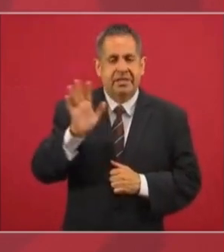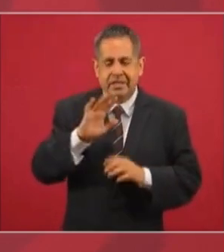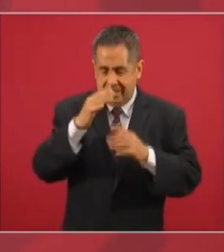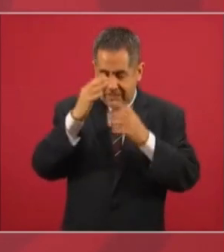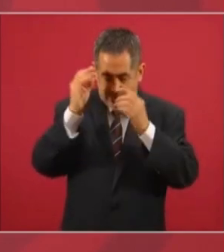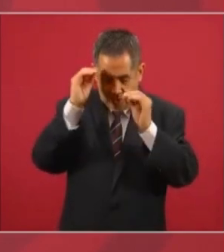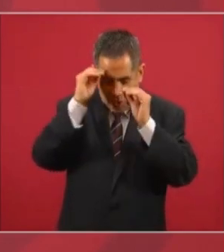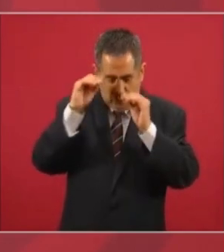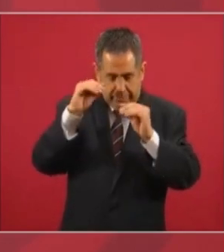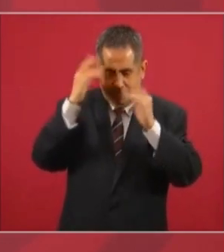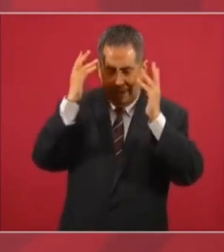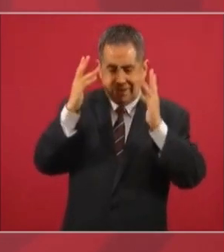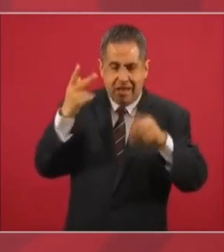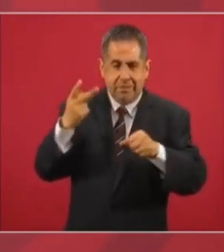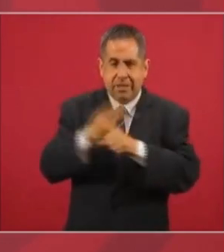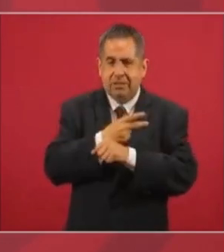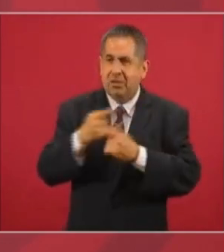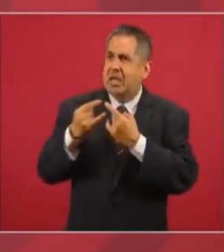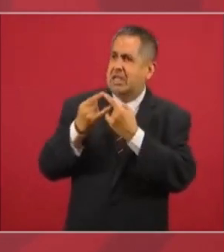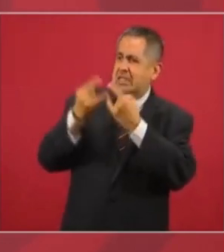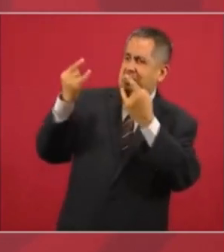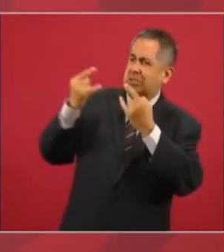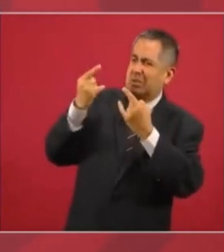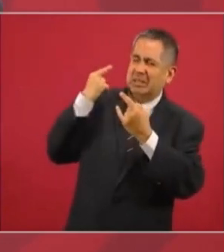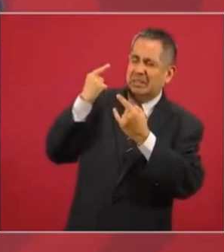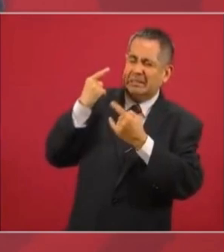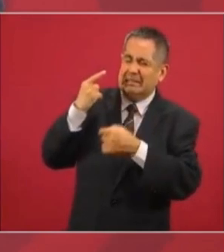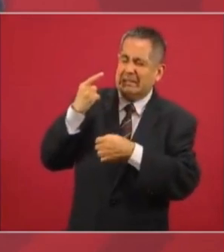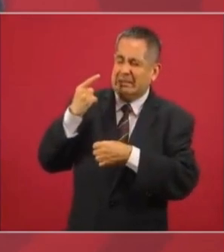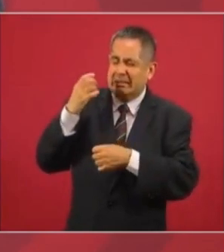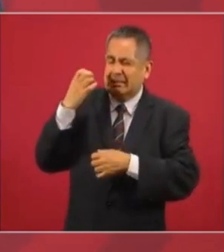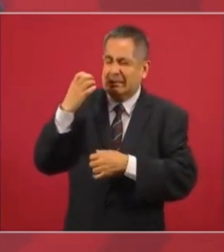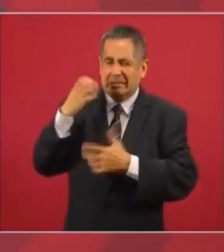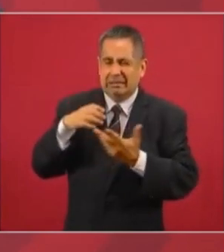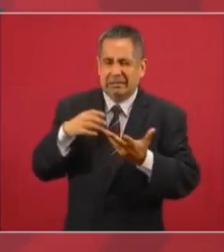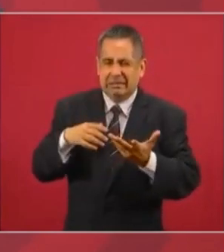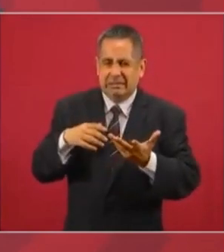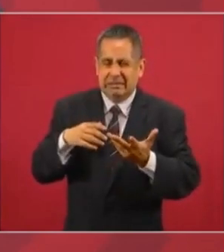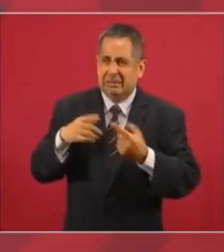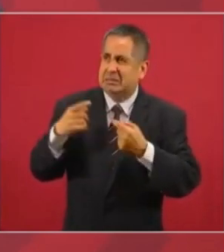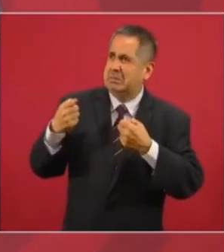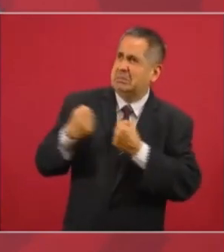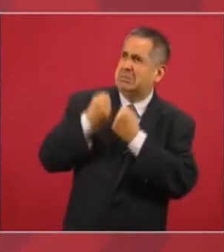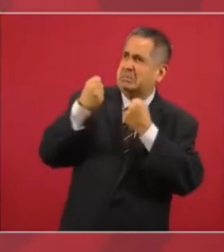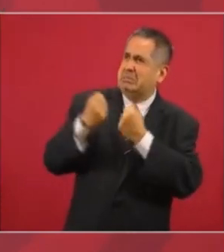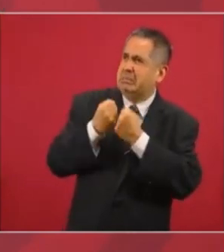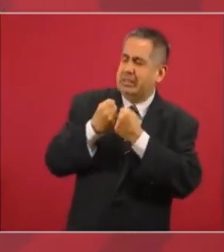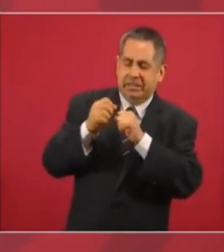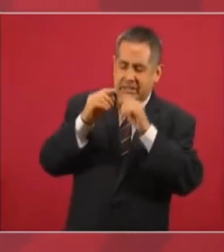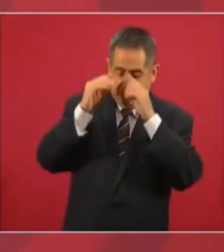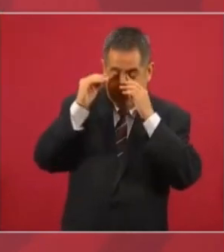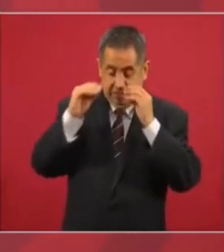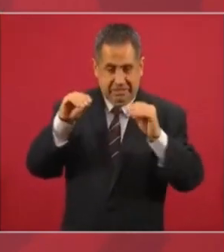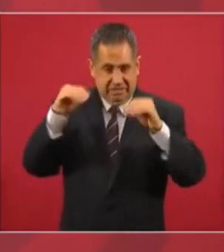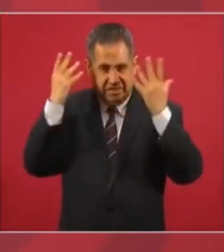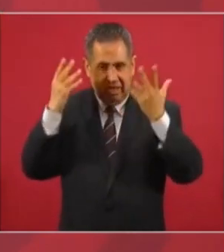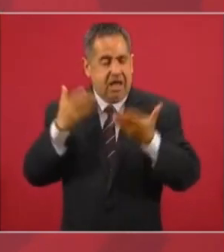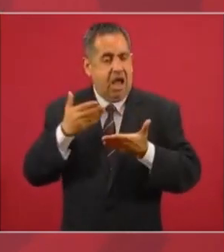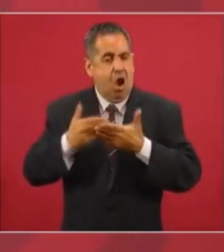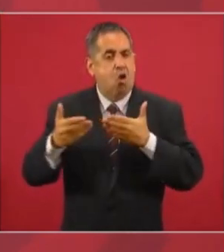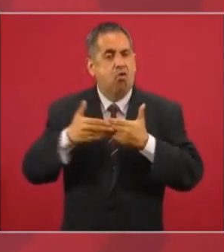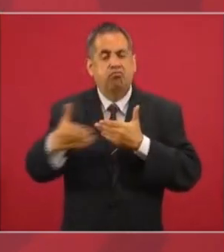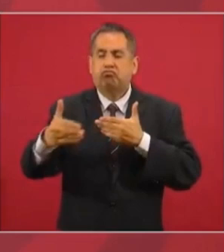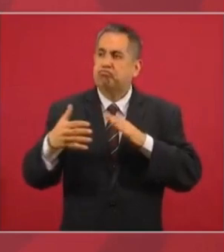esa confrontación y hermanarnos